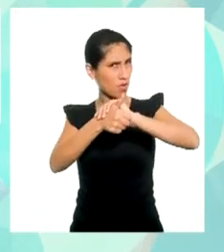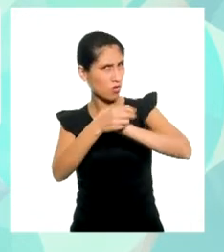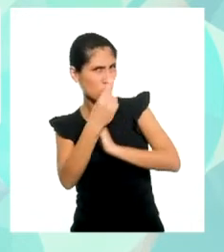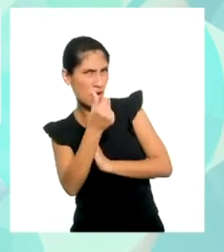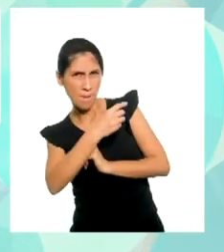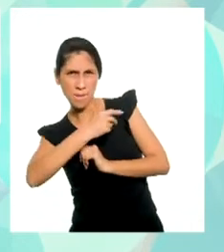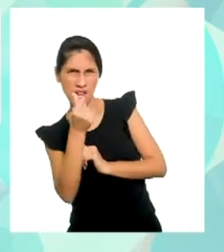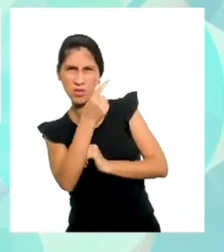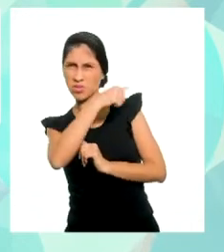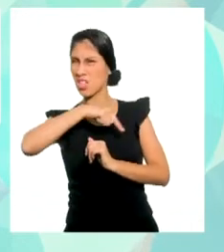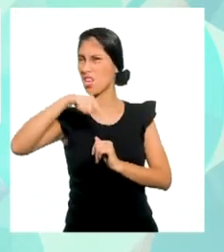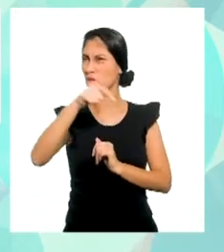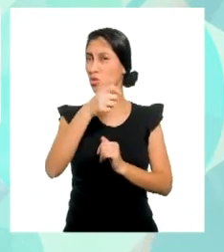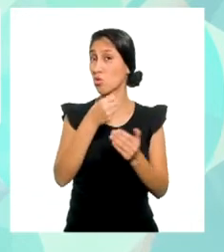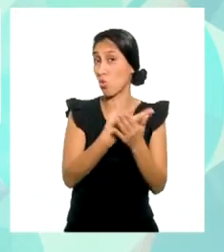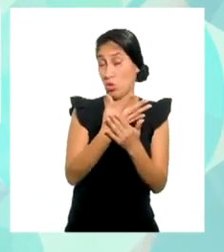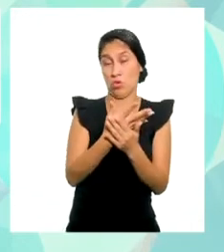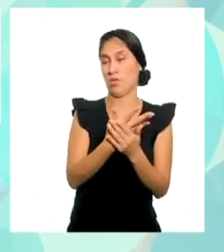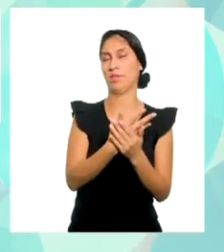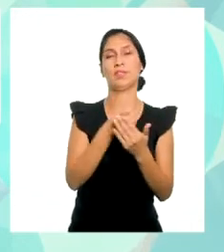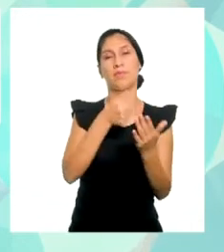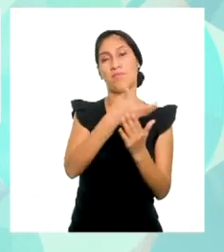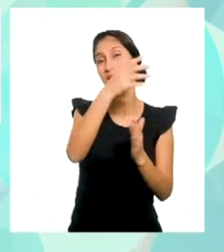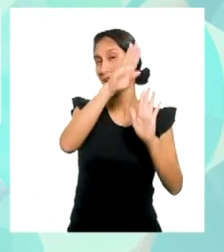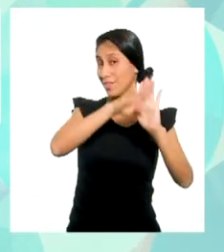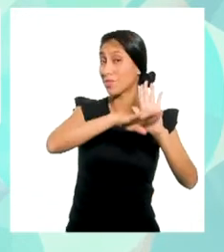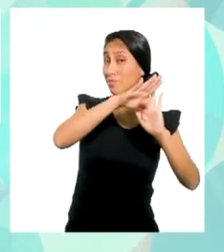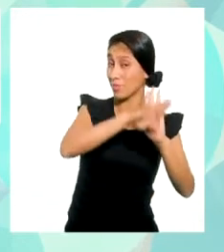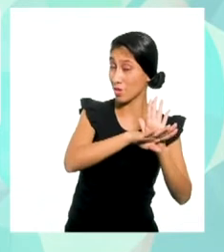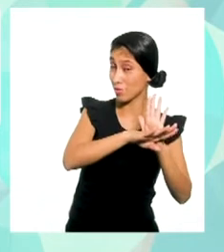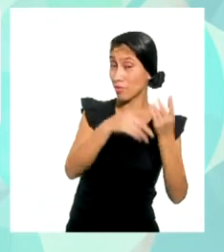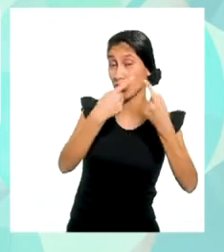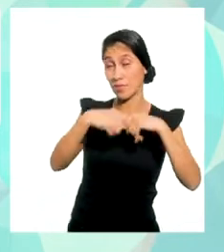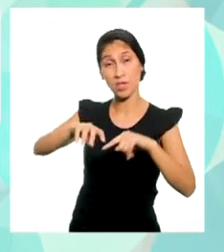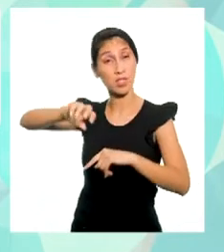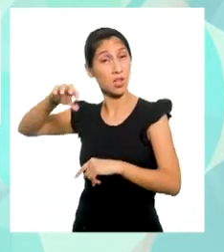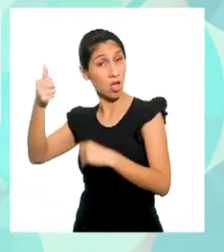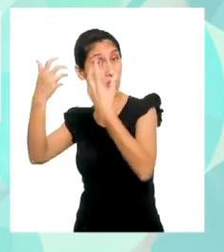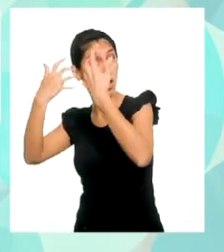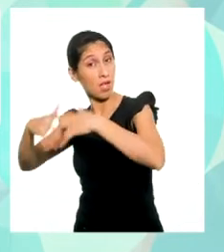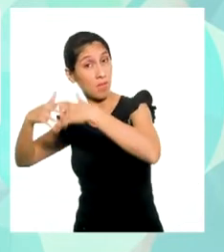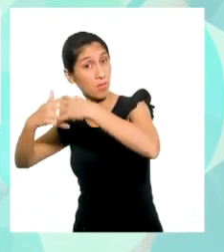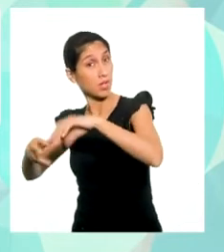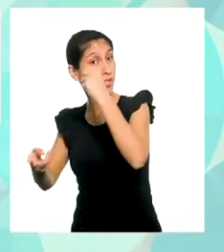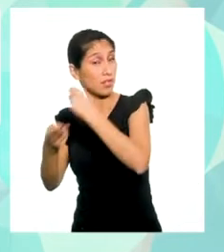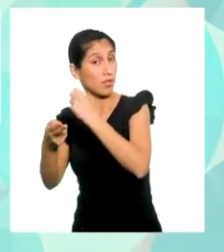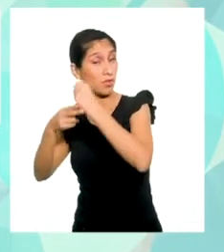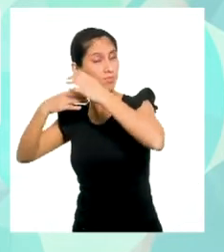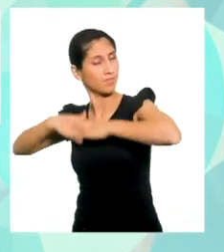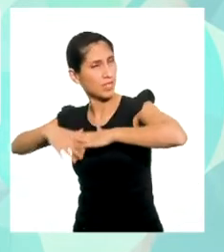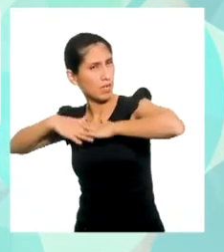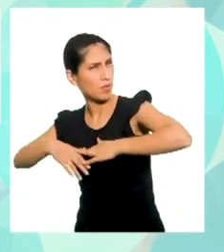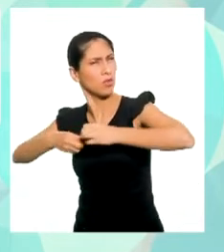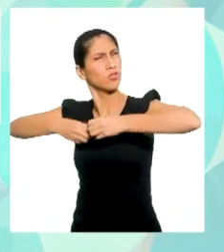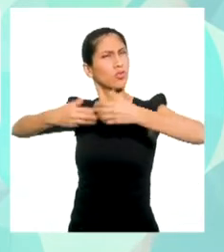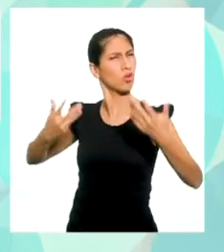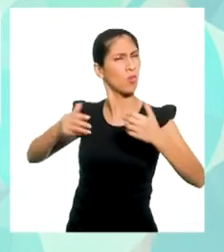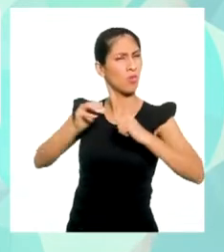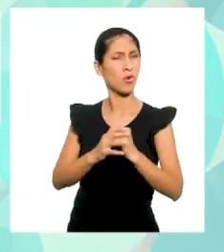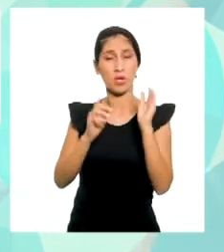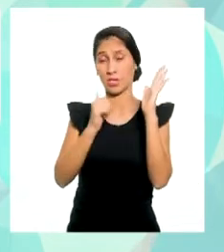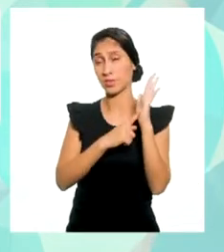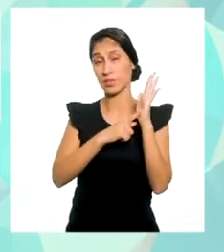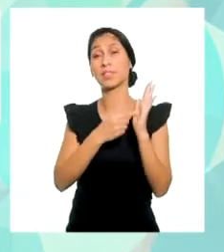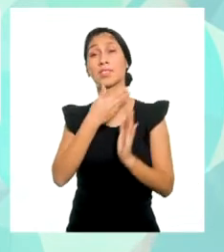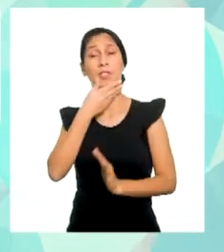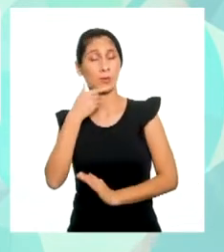tarifario menor en comparación con la empresa Los Seguros y Calmados. Por lo tanto, es